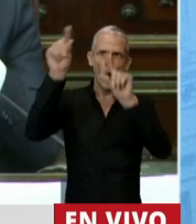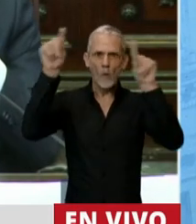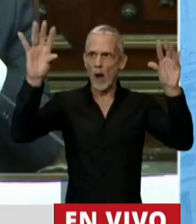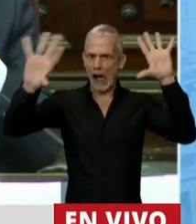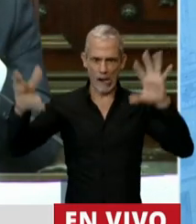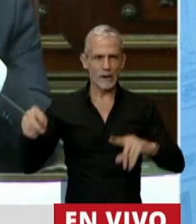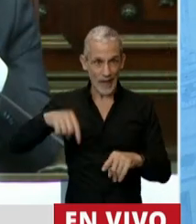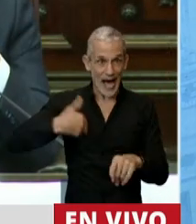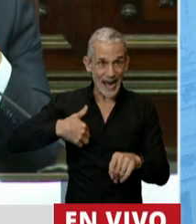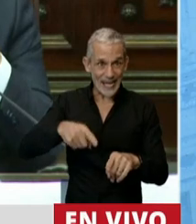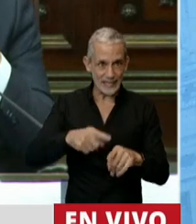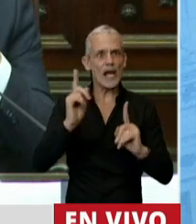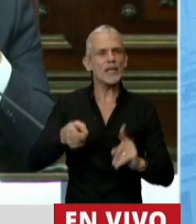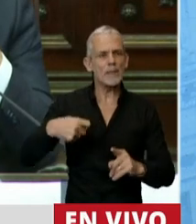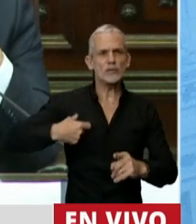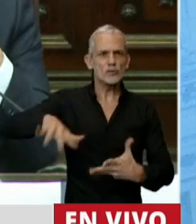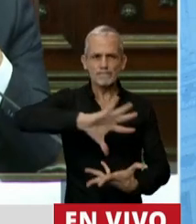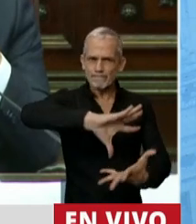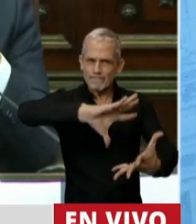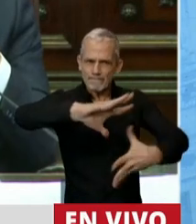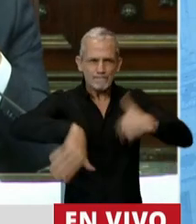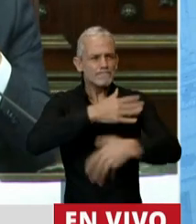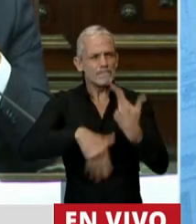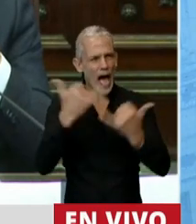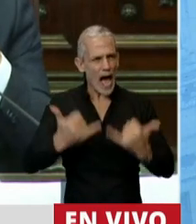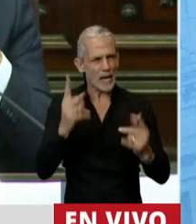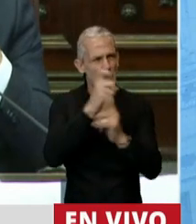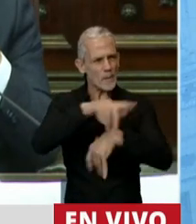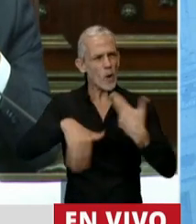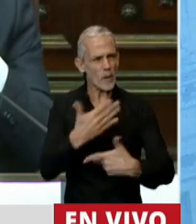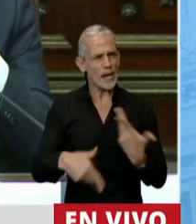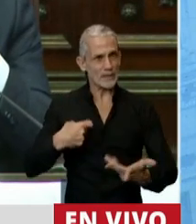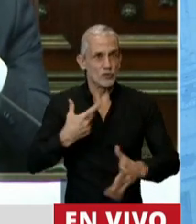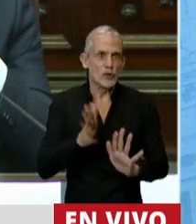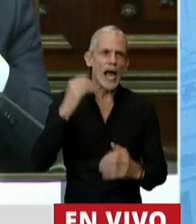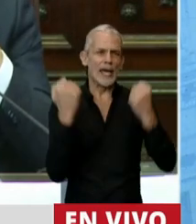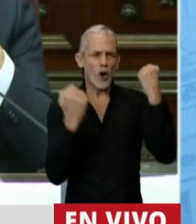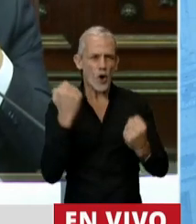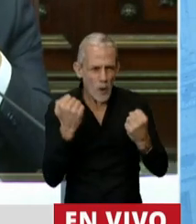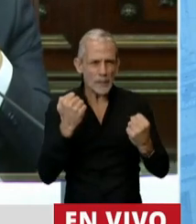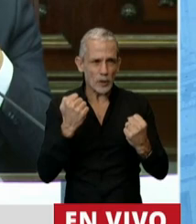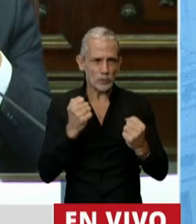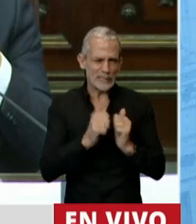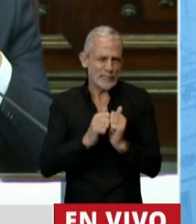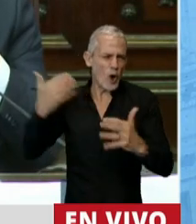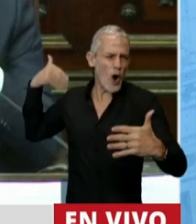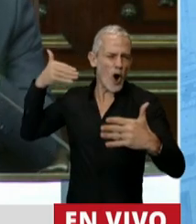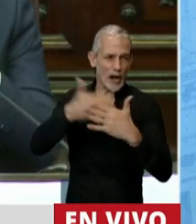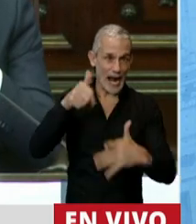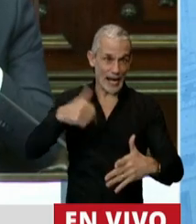historia de nuestro país una de las crisis sociales más grandes en términos sociales y económicos de la historia argentina,